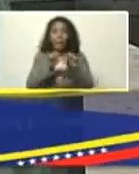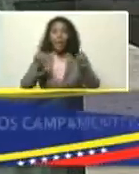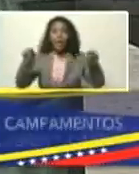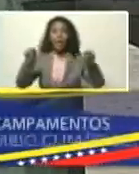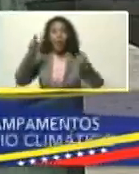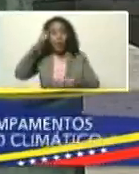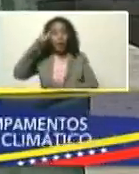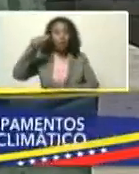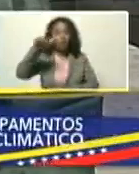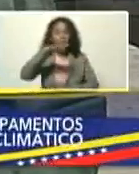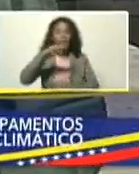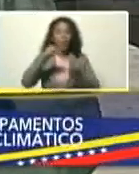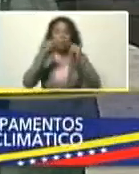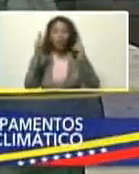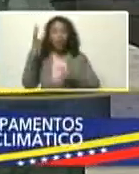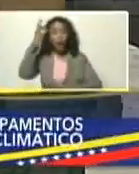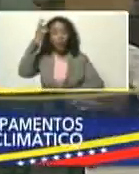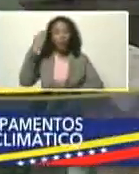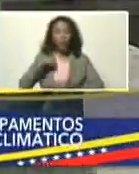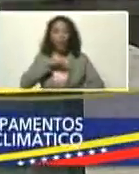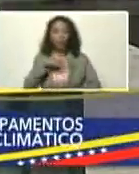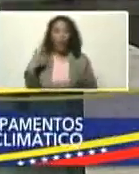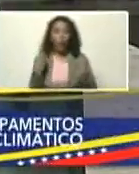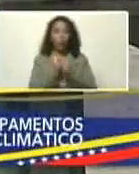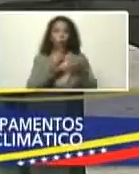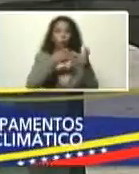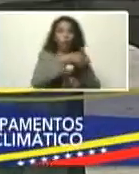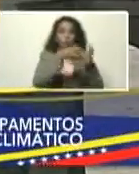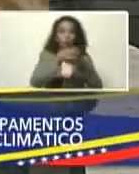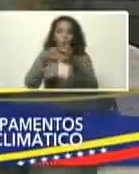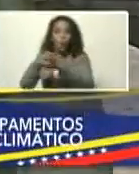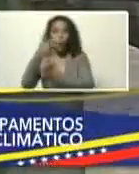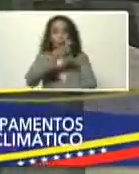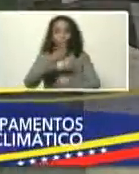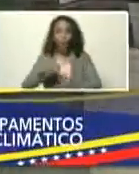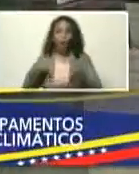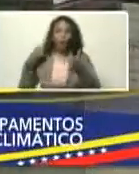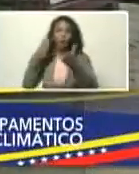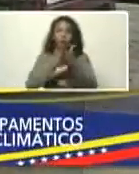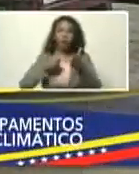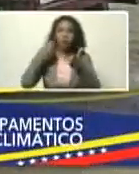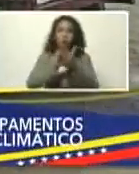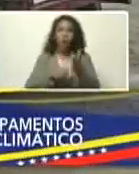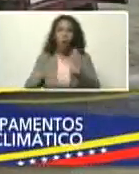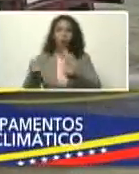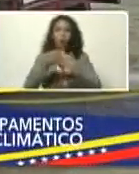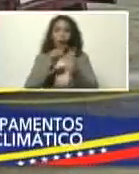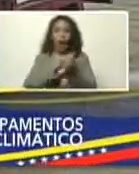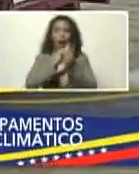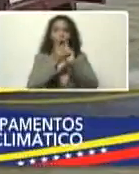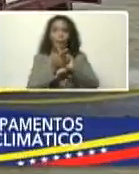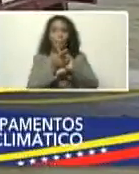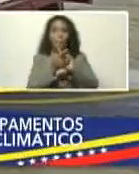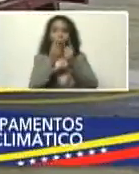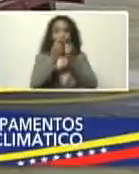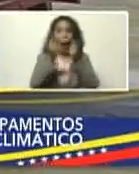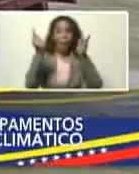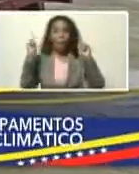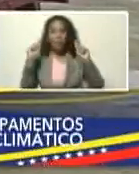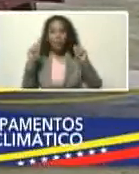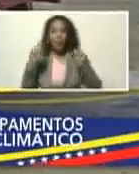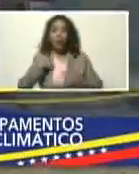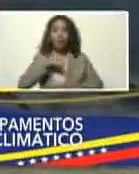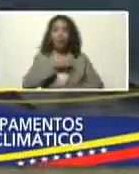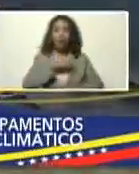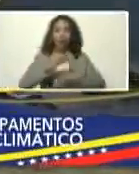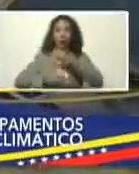Cabello, con todos nuestros brigadistas, que luchan, contra el cambio climático, de verdad, para nosotros,